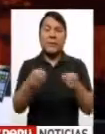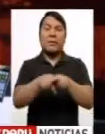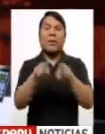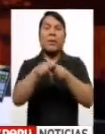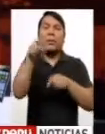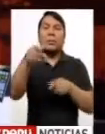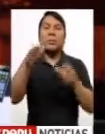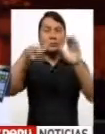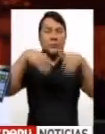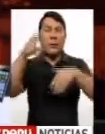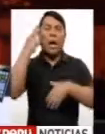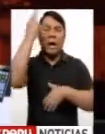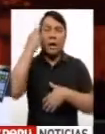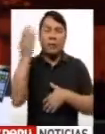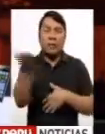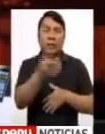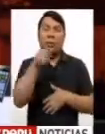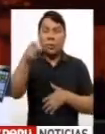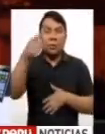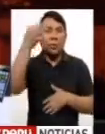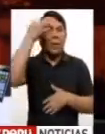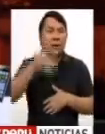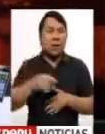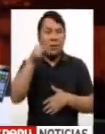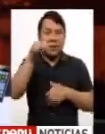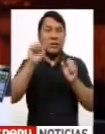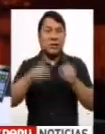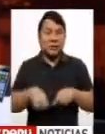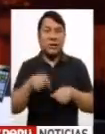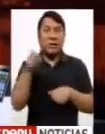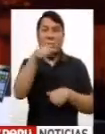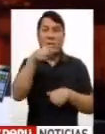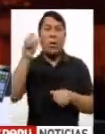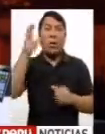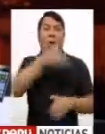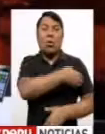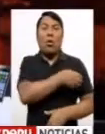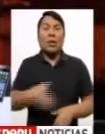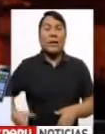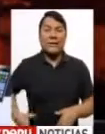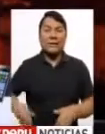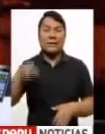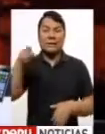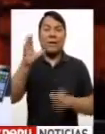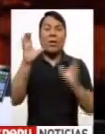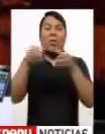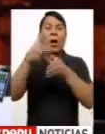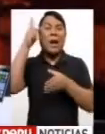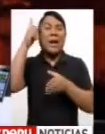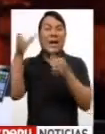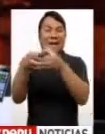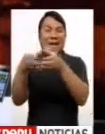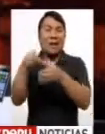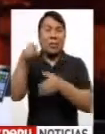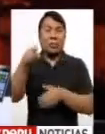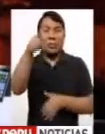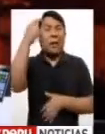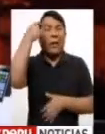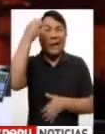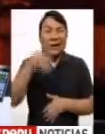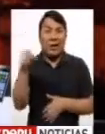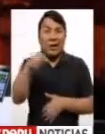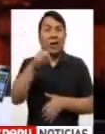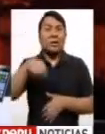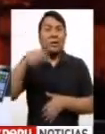reflexión. ¿Usted tiene fe de que eso se va a dar? ¿Que los congresistas de la bancada de Fuerza Popular podrán considerar